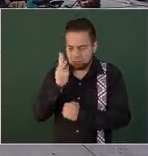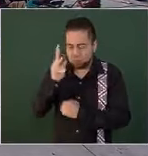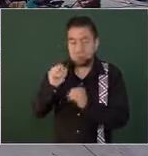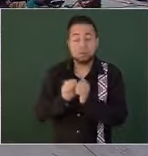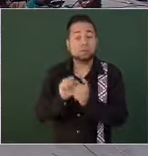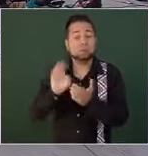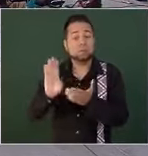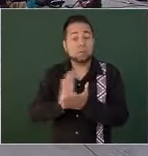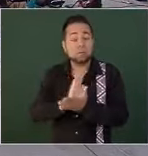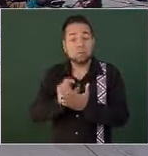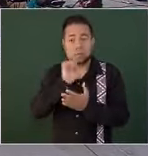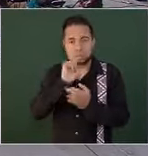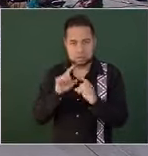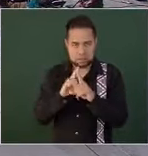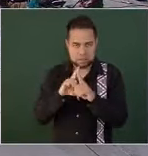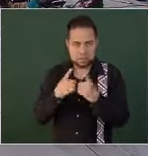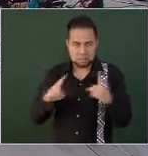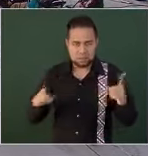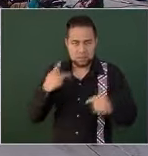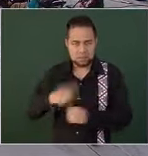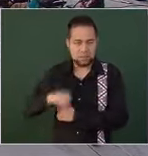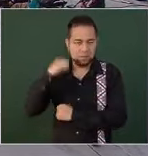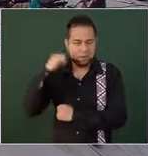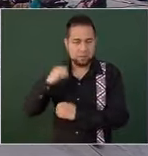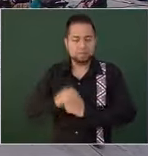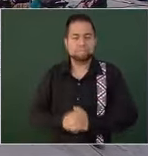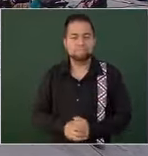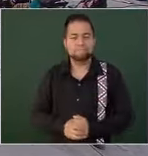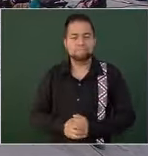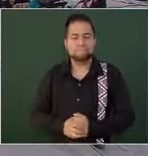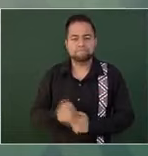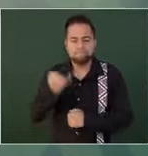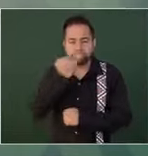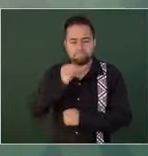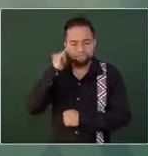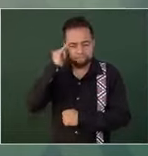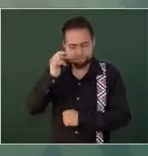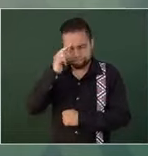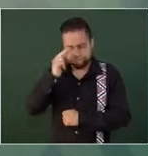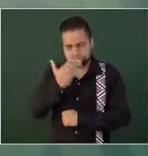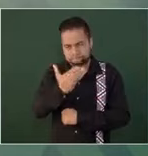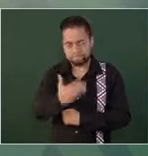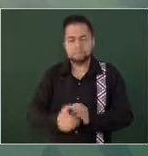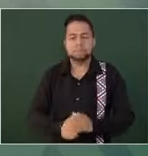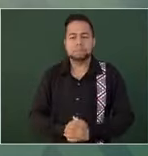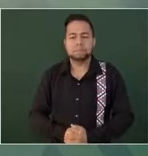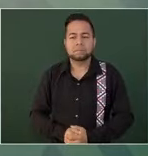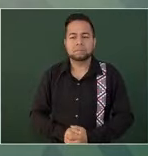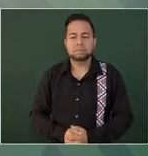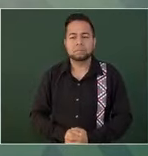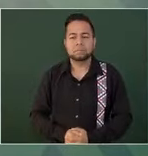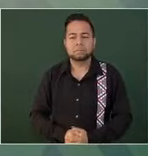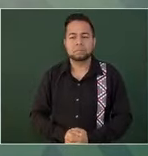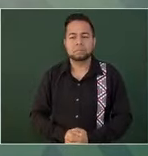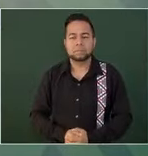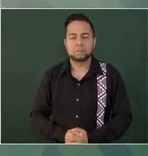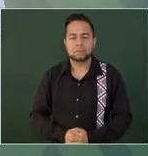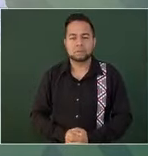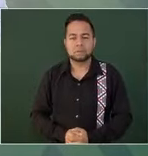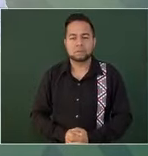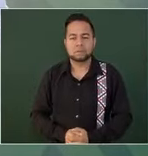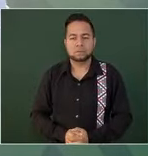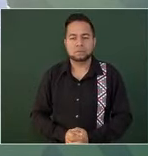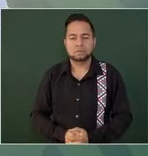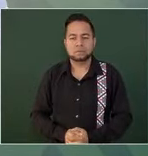bienestar y desarrollo en Oaxaca. Los que le yotere venera, los que le yotere venera, los que le va a hablar,